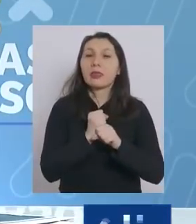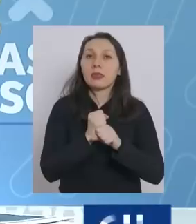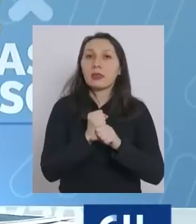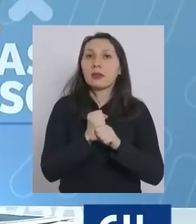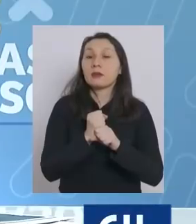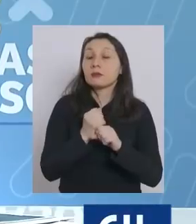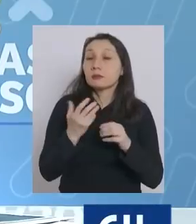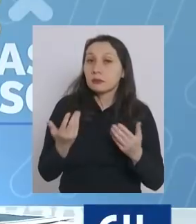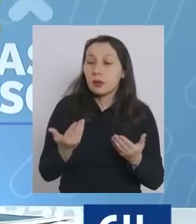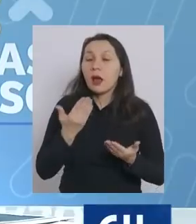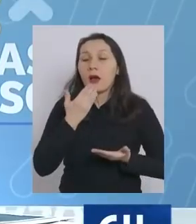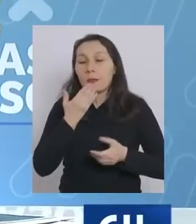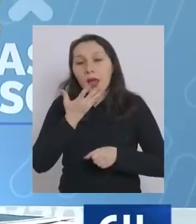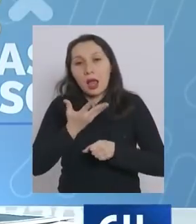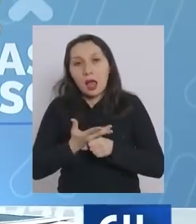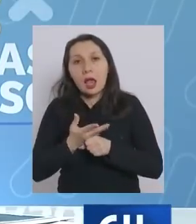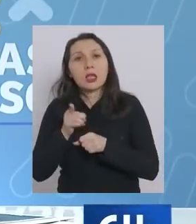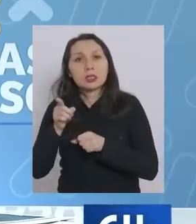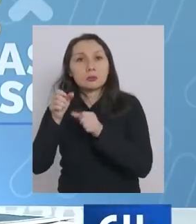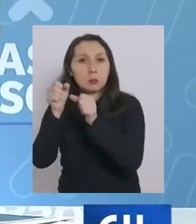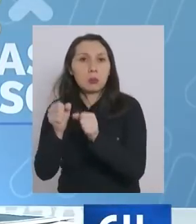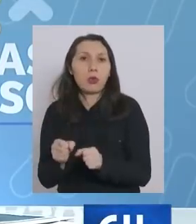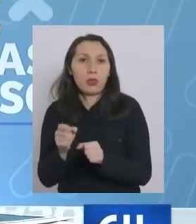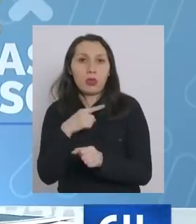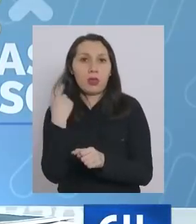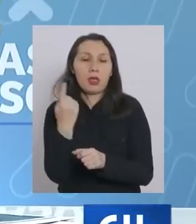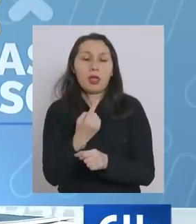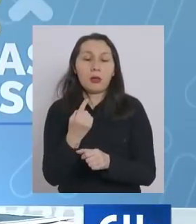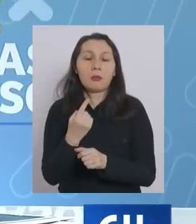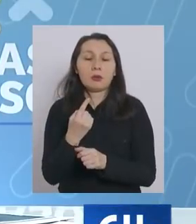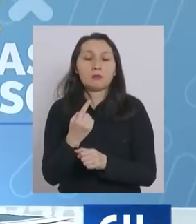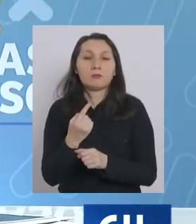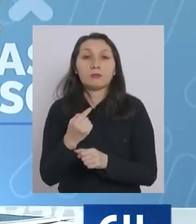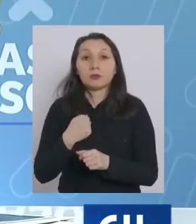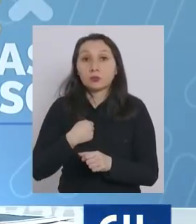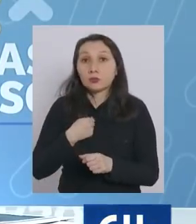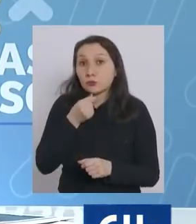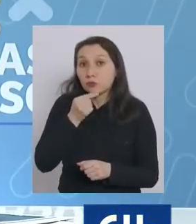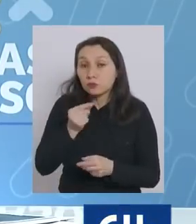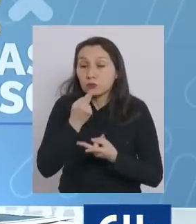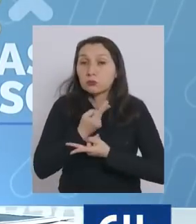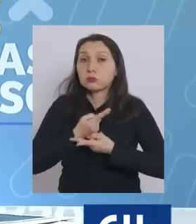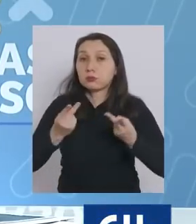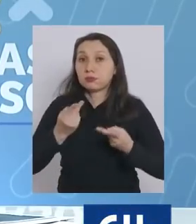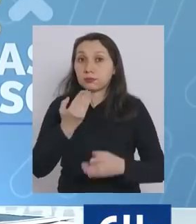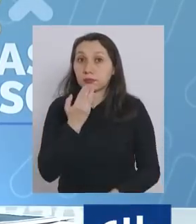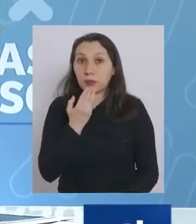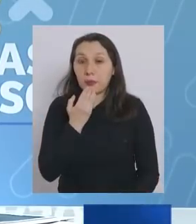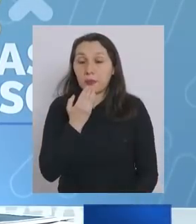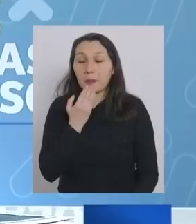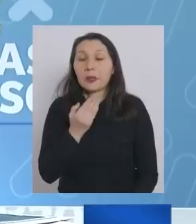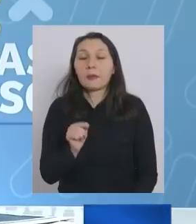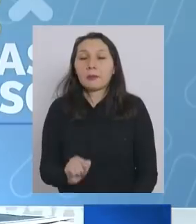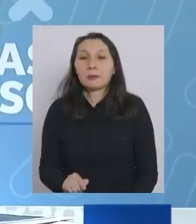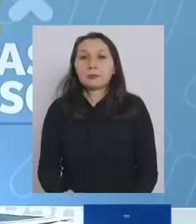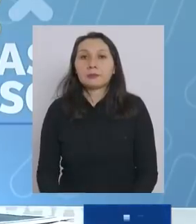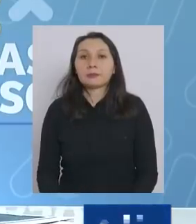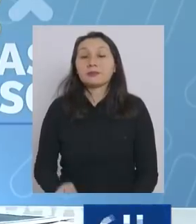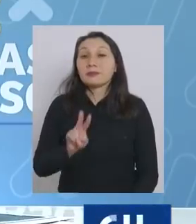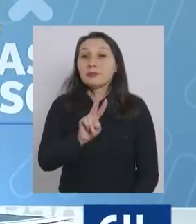tenemos también esa posibilidad y yo acabo de anunciar también que el